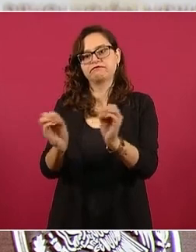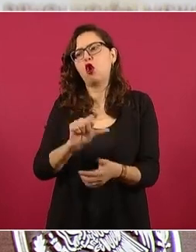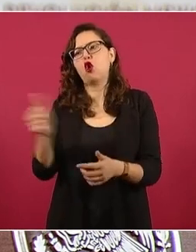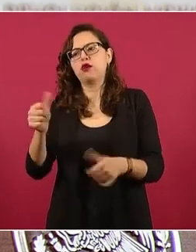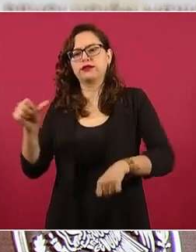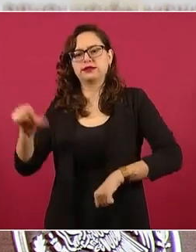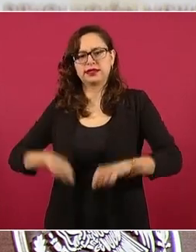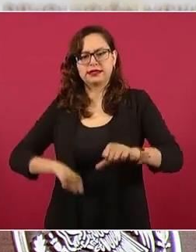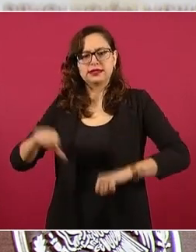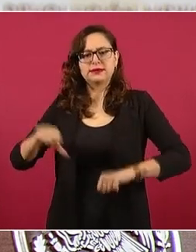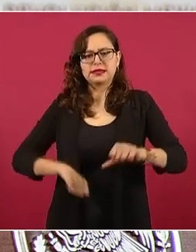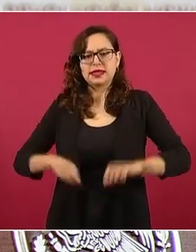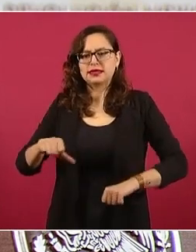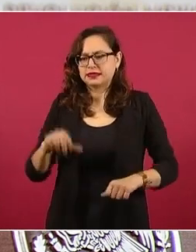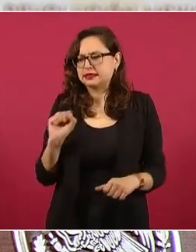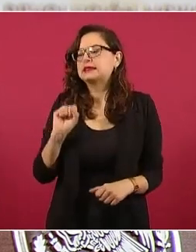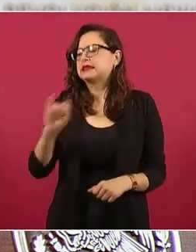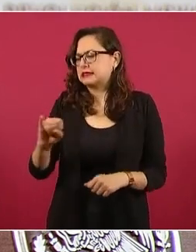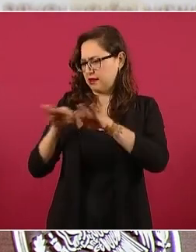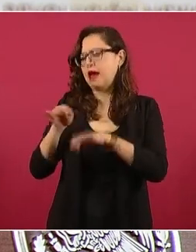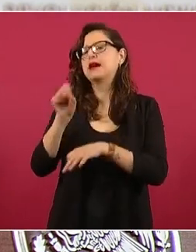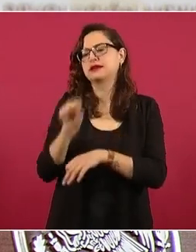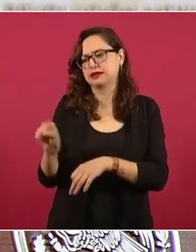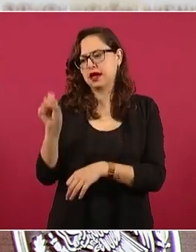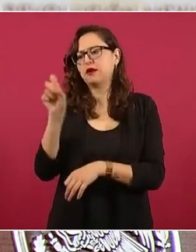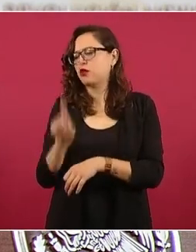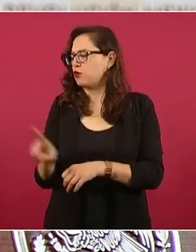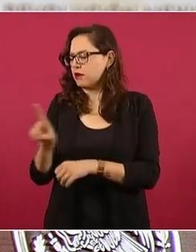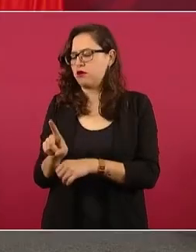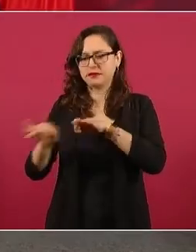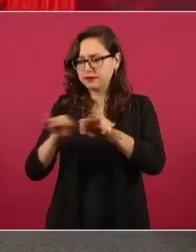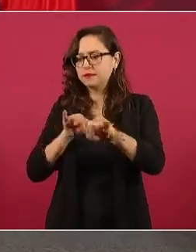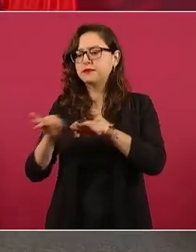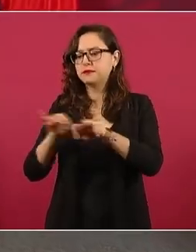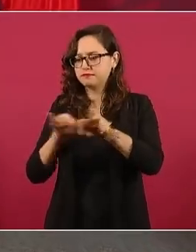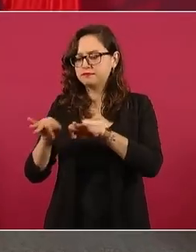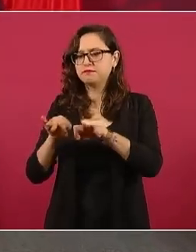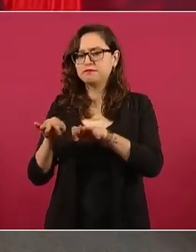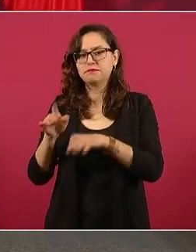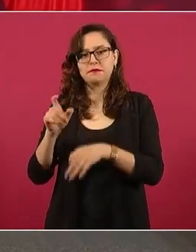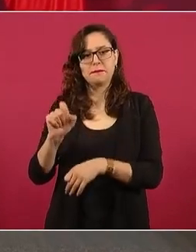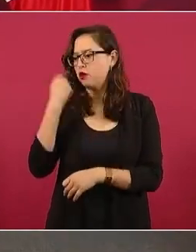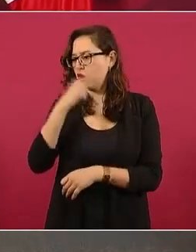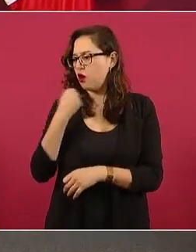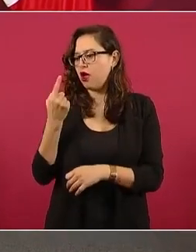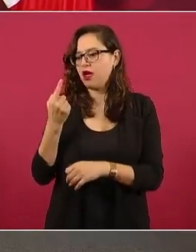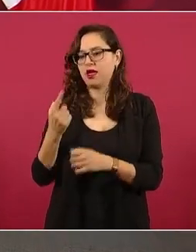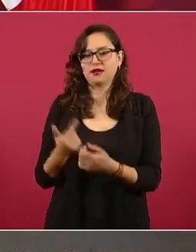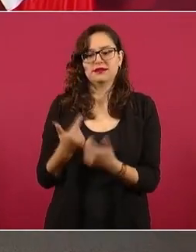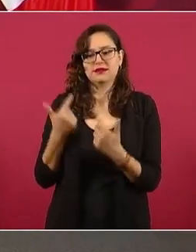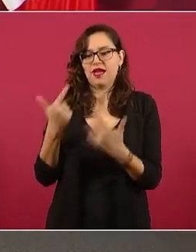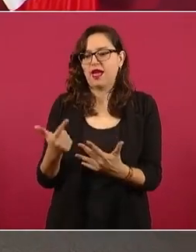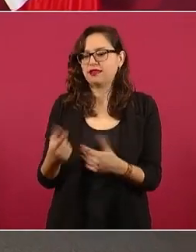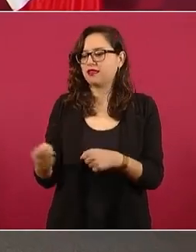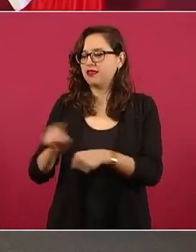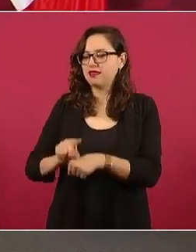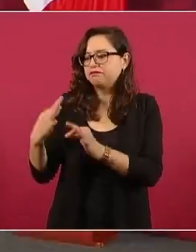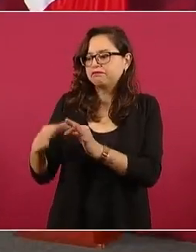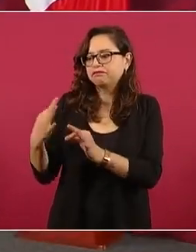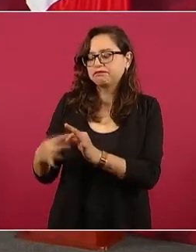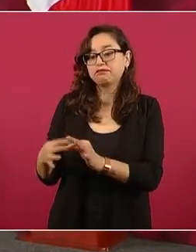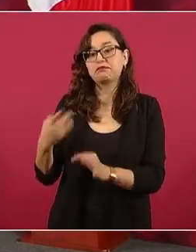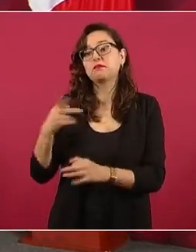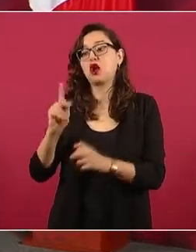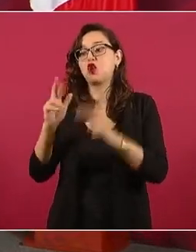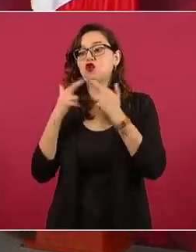todo y actuamos, trabajamos todos los días, 24 horas, los siete días a la semana.